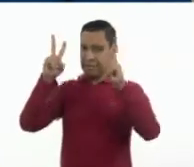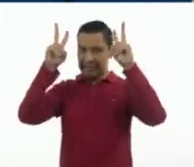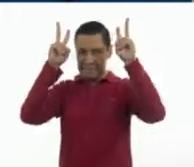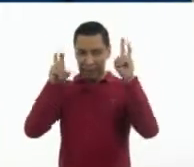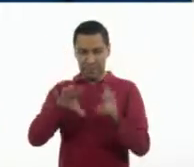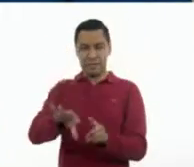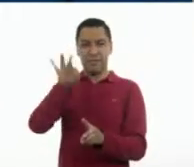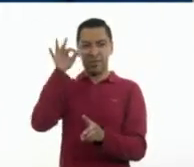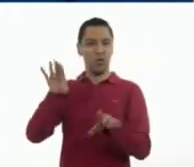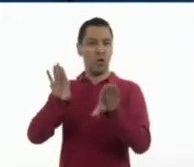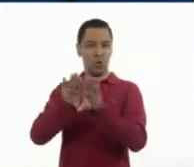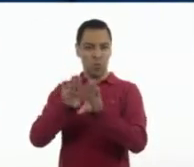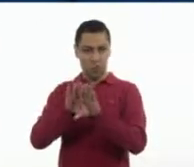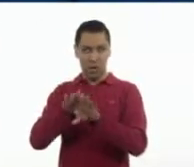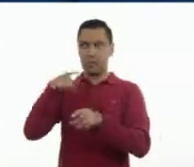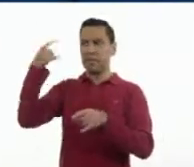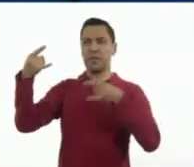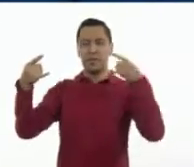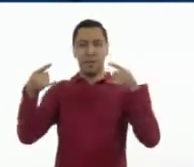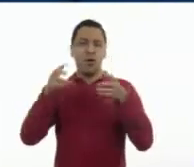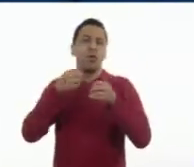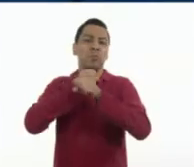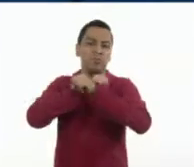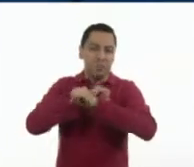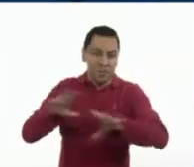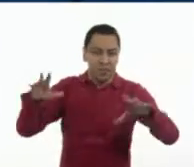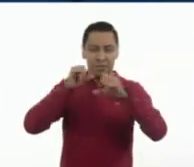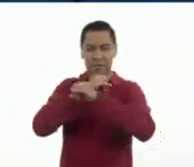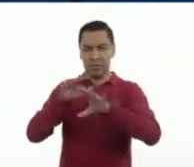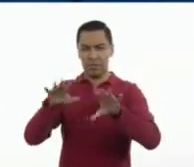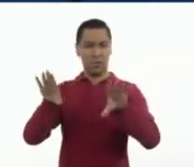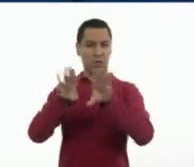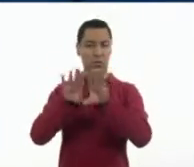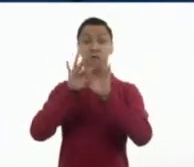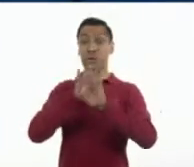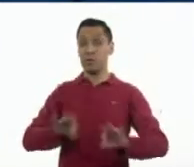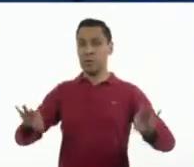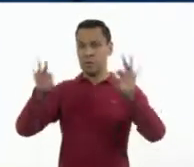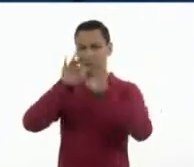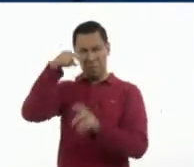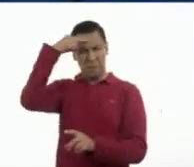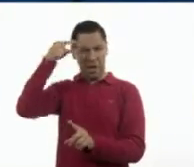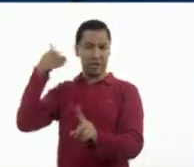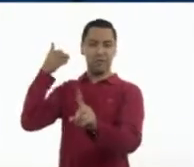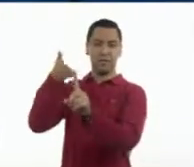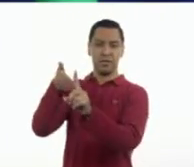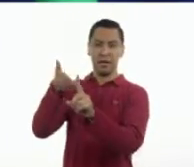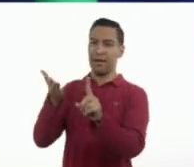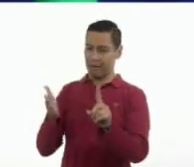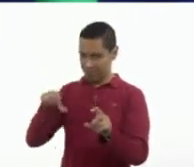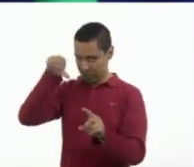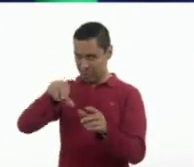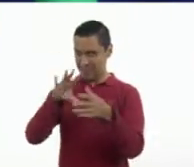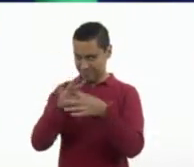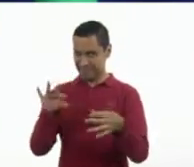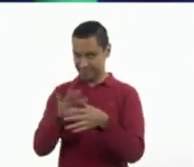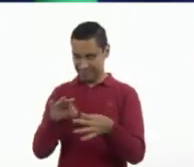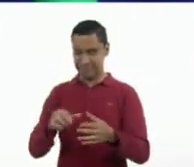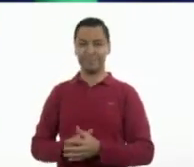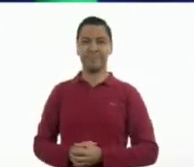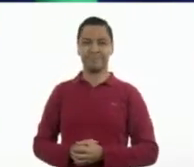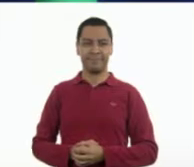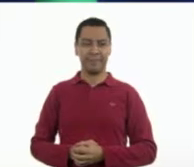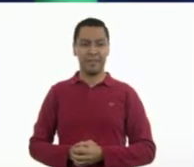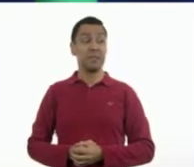los diferentes tipos de anuncios y, lo más importante, el propósito que conlleva ellos. Me parece